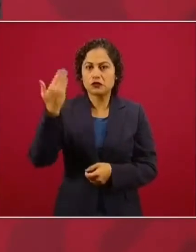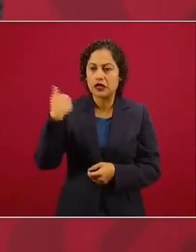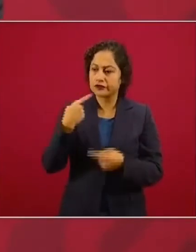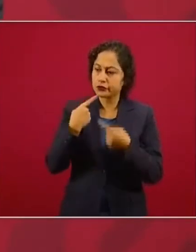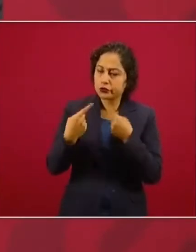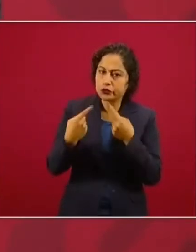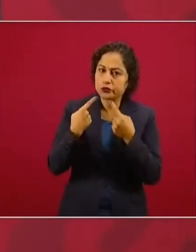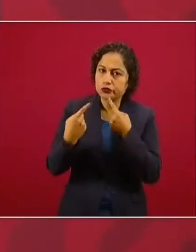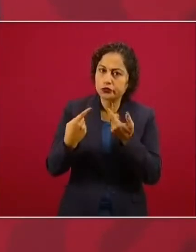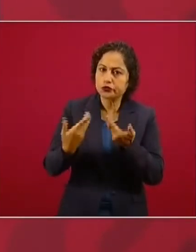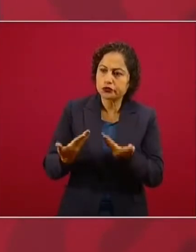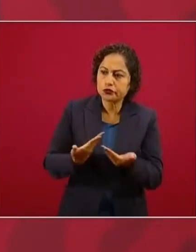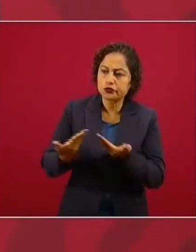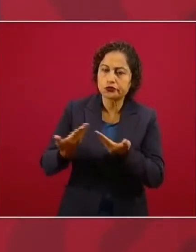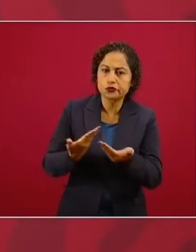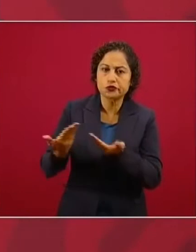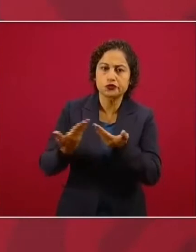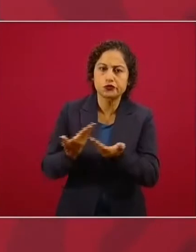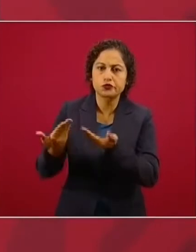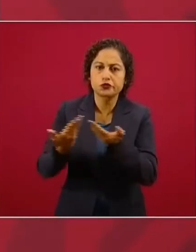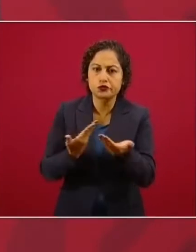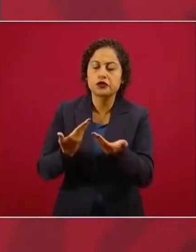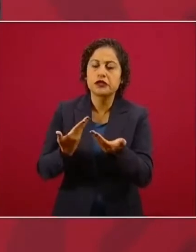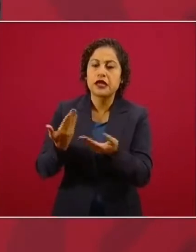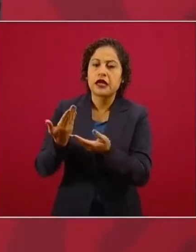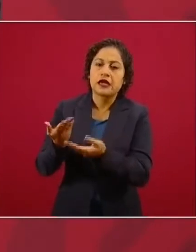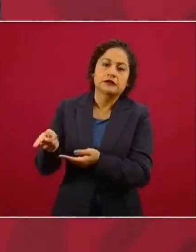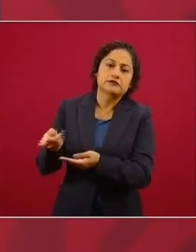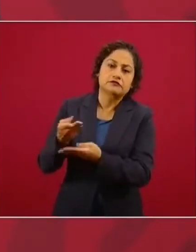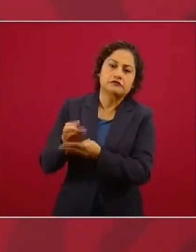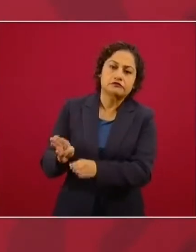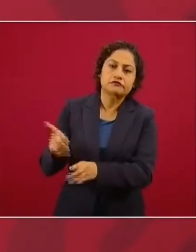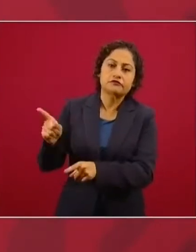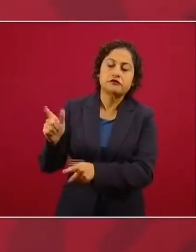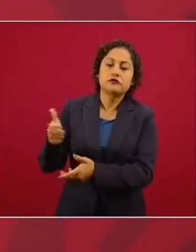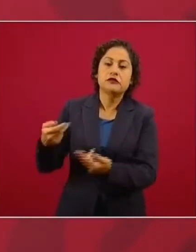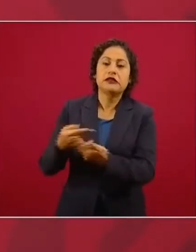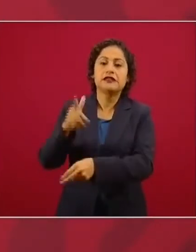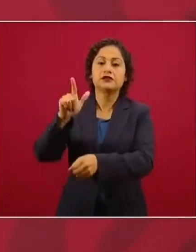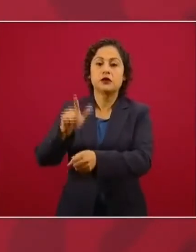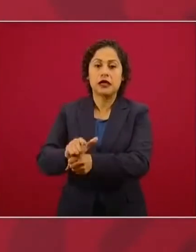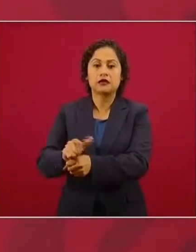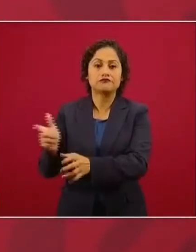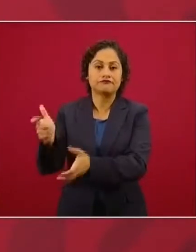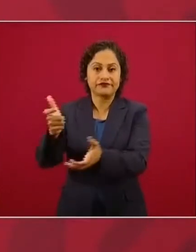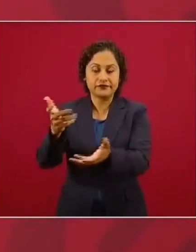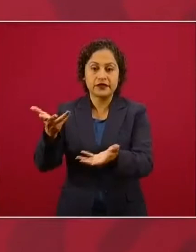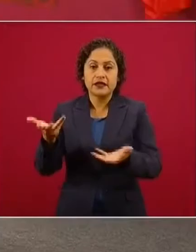con el Fondo Monetario Internacional, también con